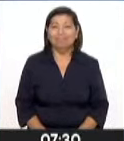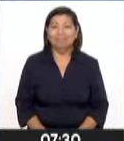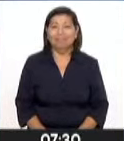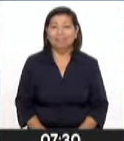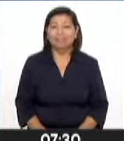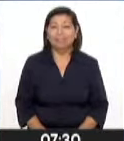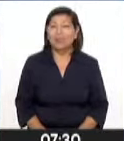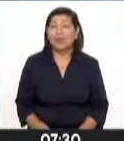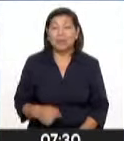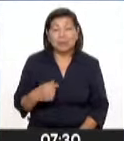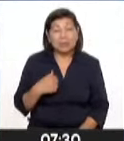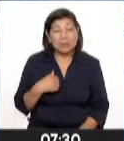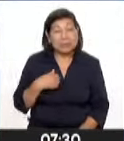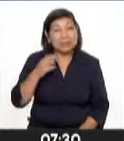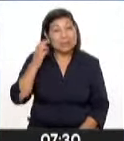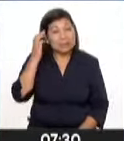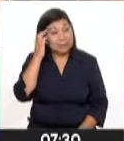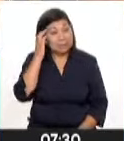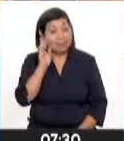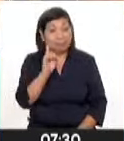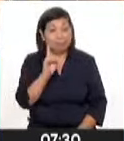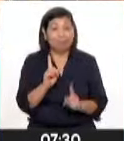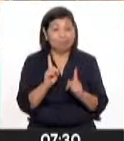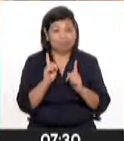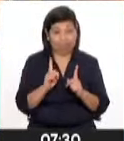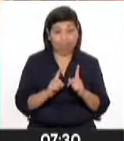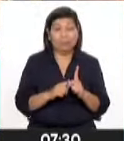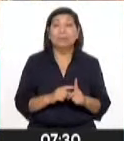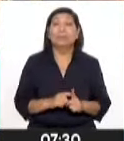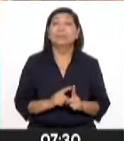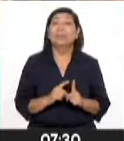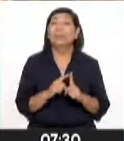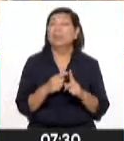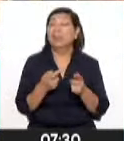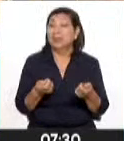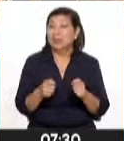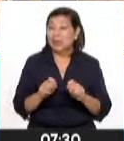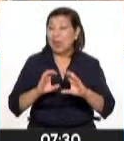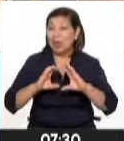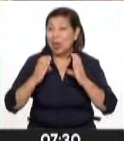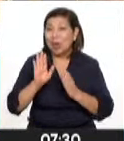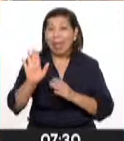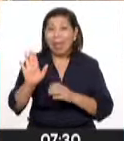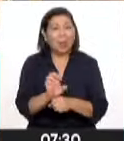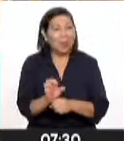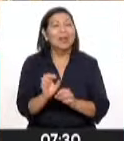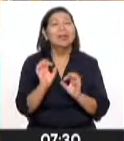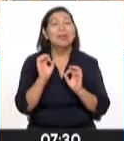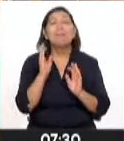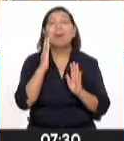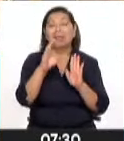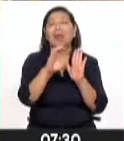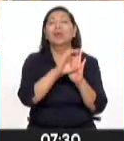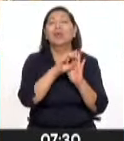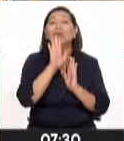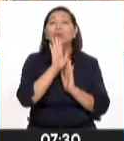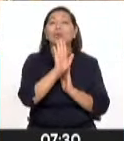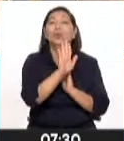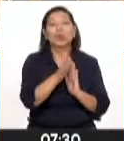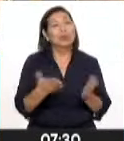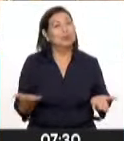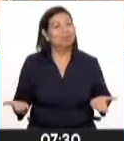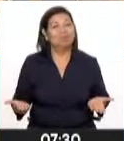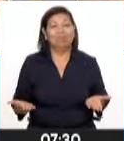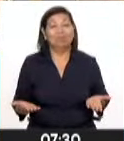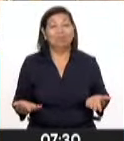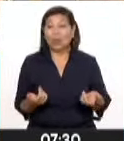Mira, yo creo que en primer lugar hay que aclarar que esta disolución del Congreso es totalmente constitucional. No es